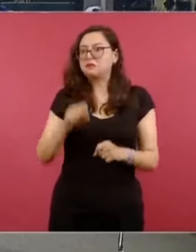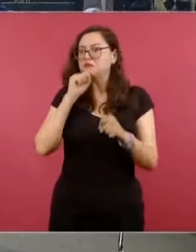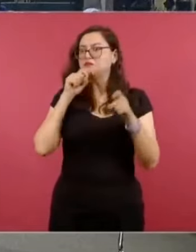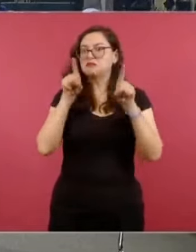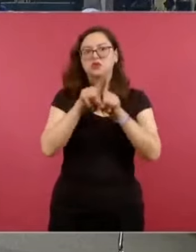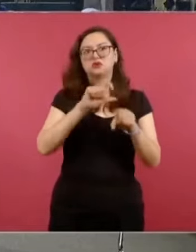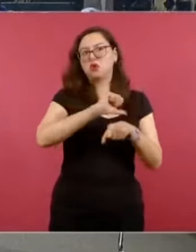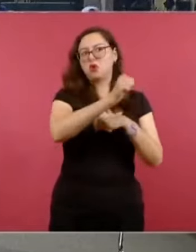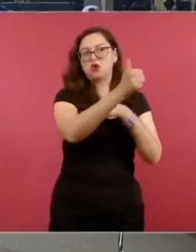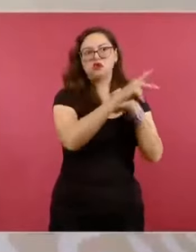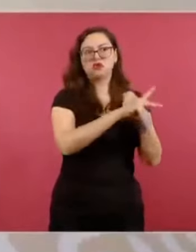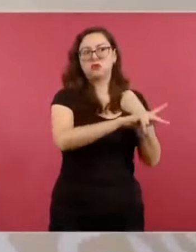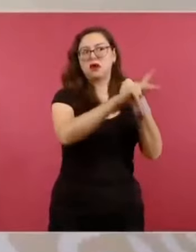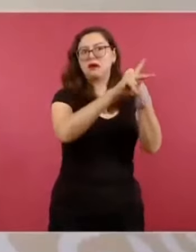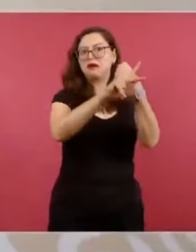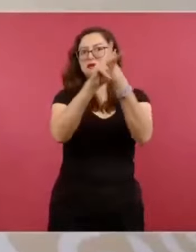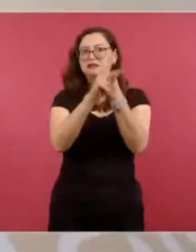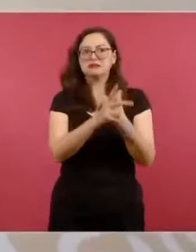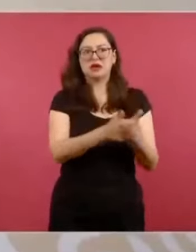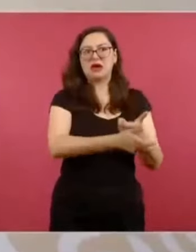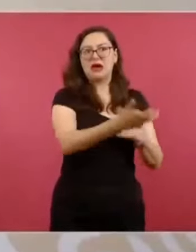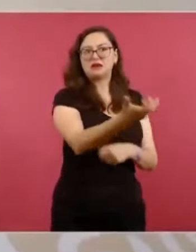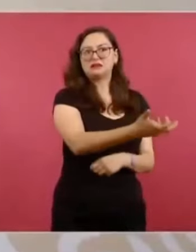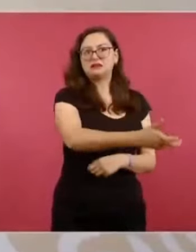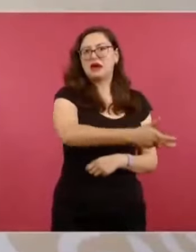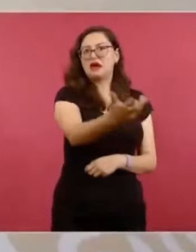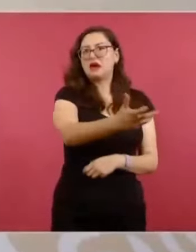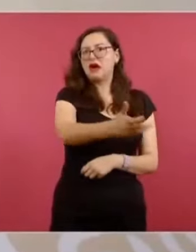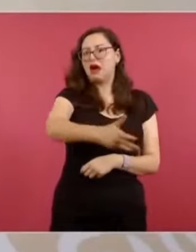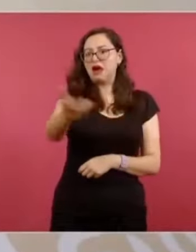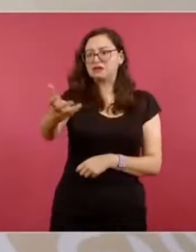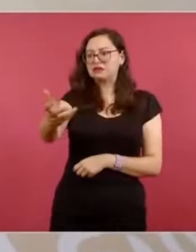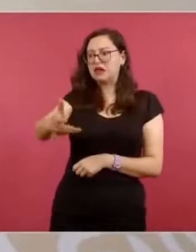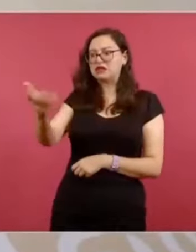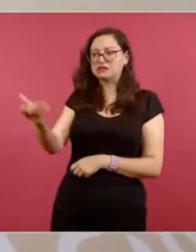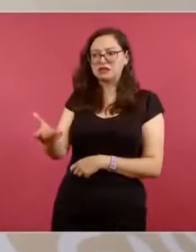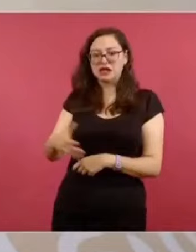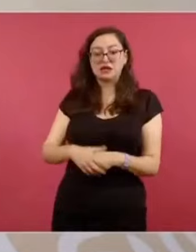donde el Fondo Monetario Internacional